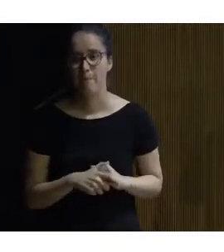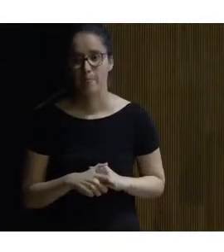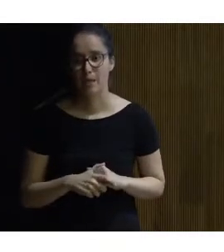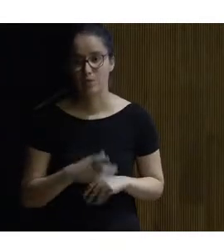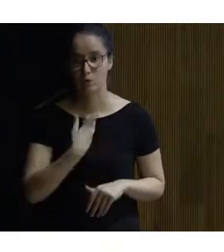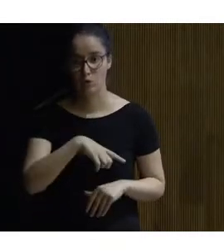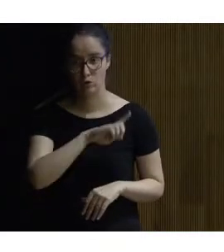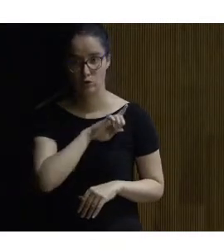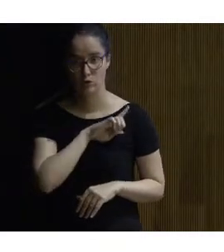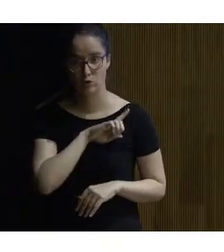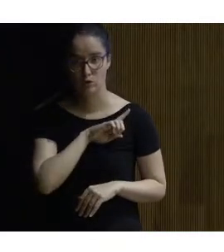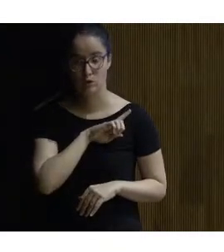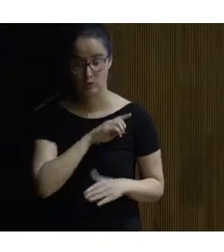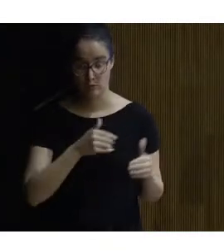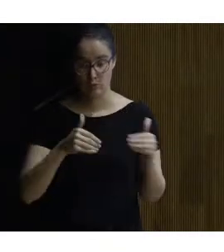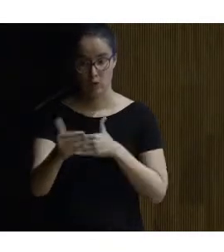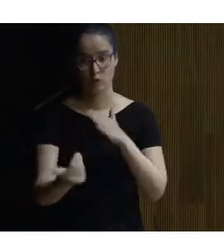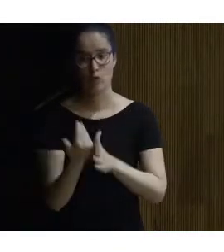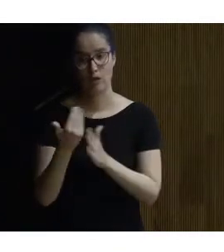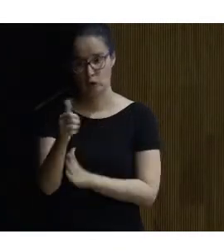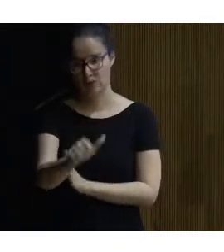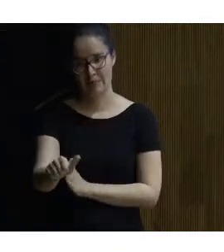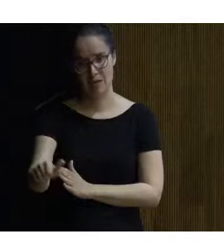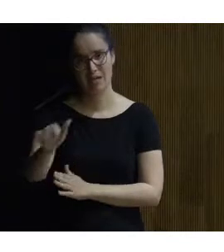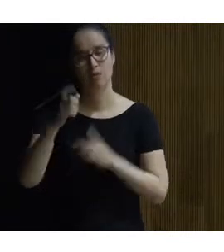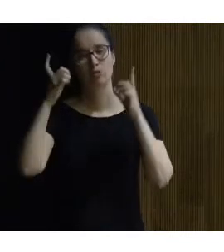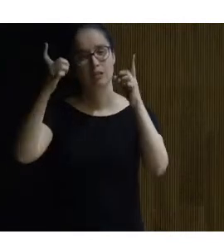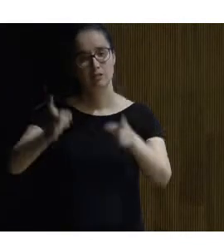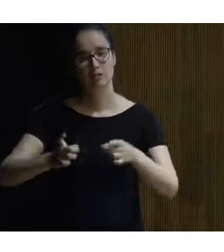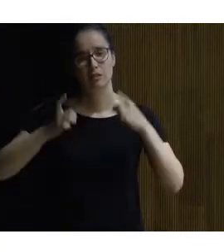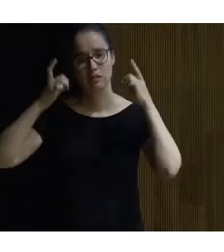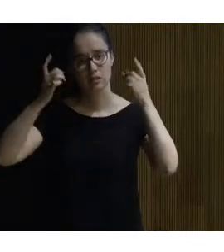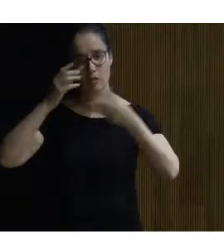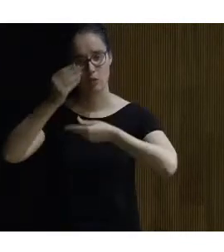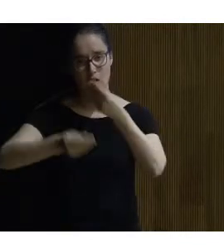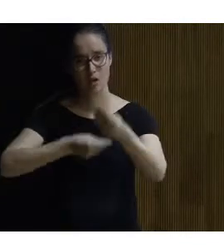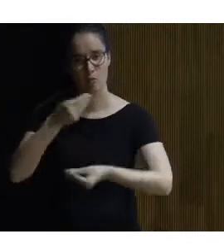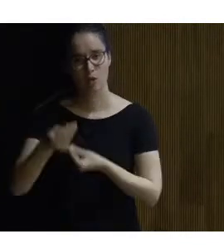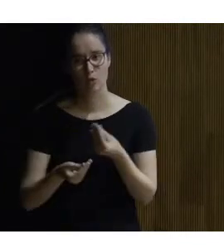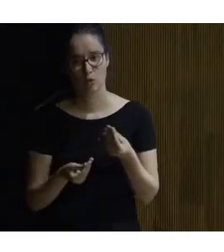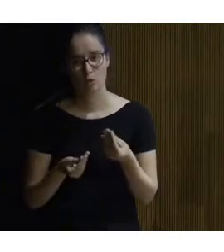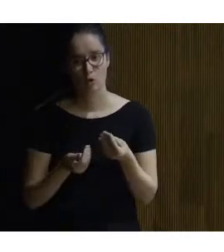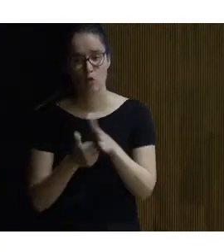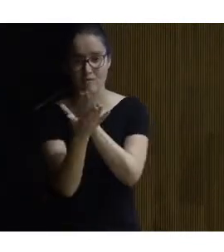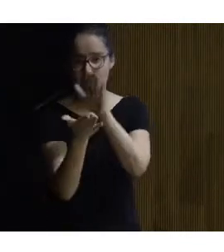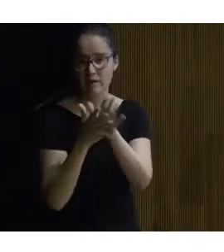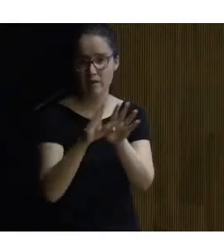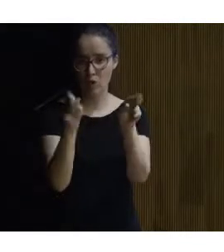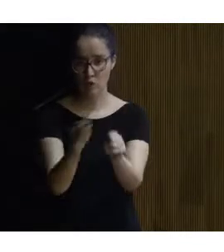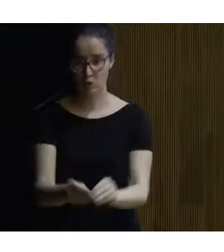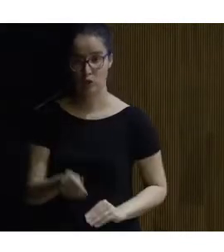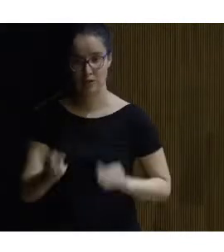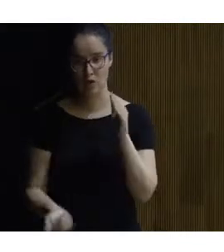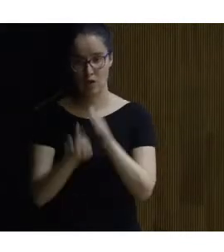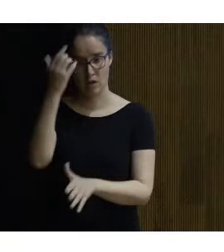nosotros en los próximos días o semanas trataremos de bueno levantaremos un acta de conclusiones sobre la